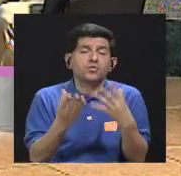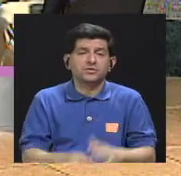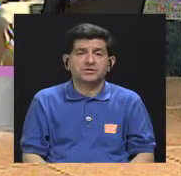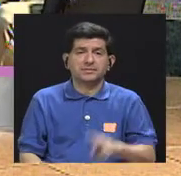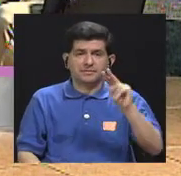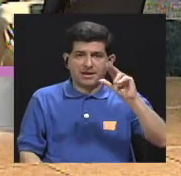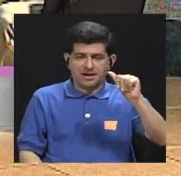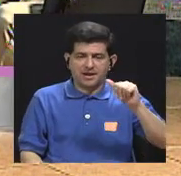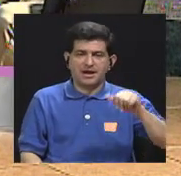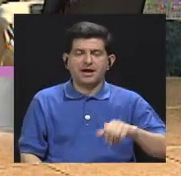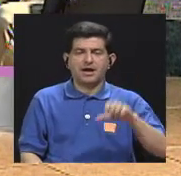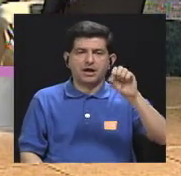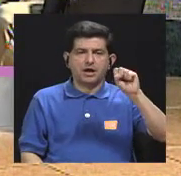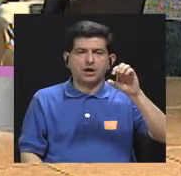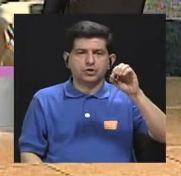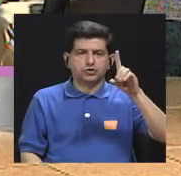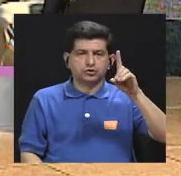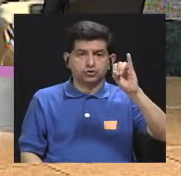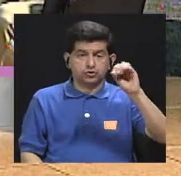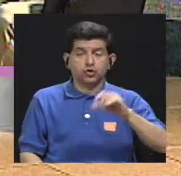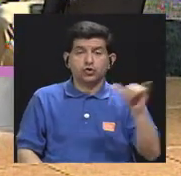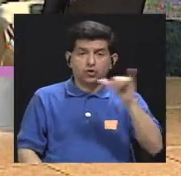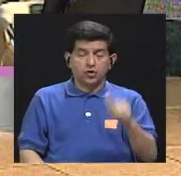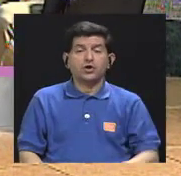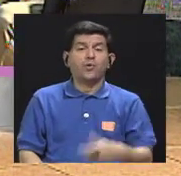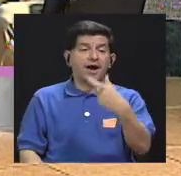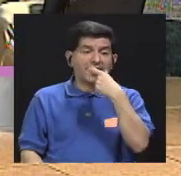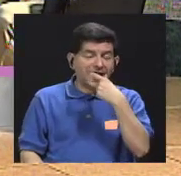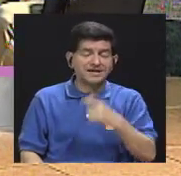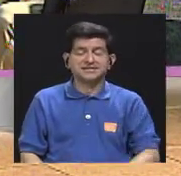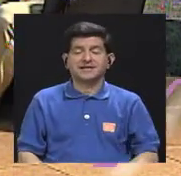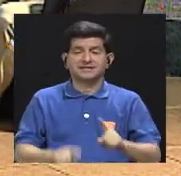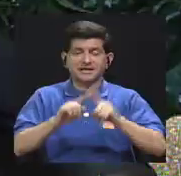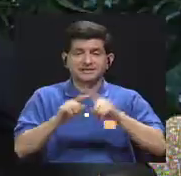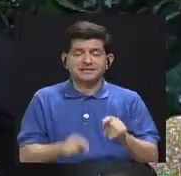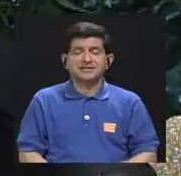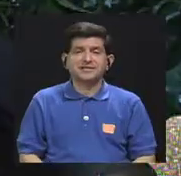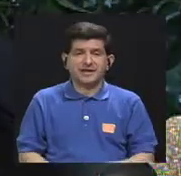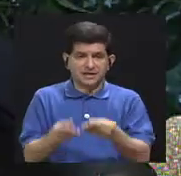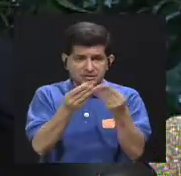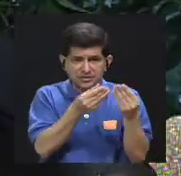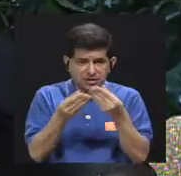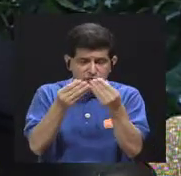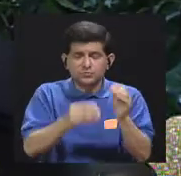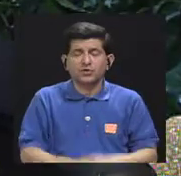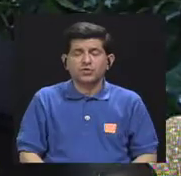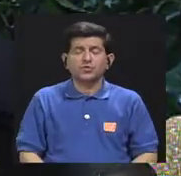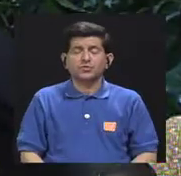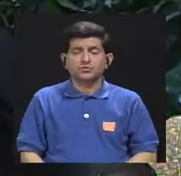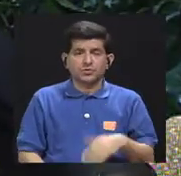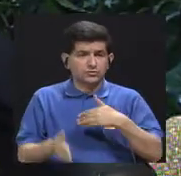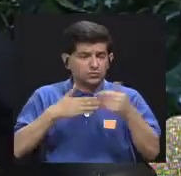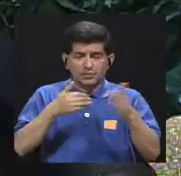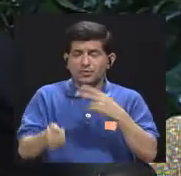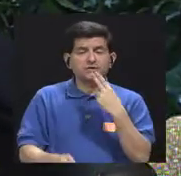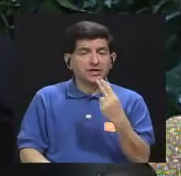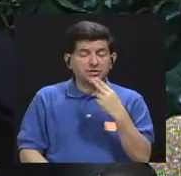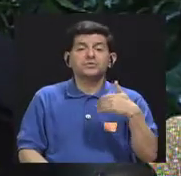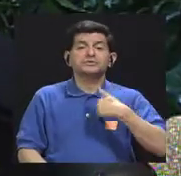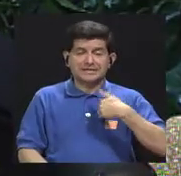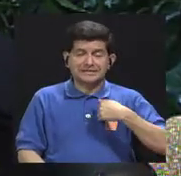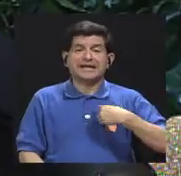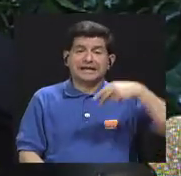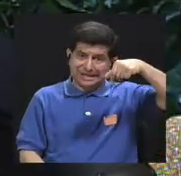aún los alimentos dulces las galletas los cereales vienen con bastante entonces